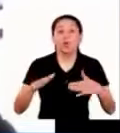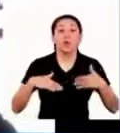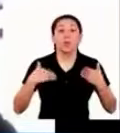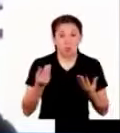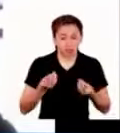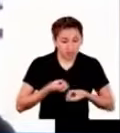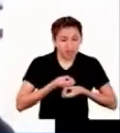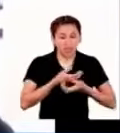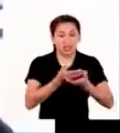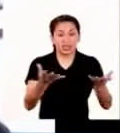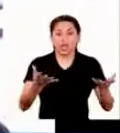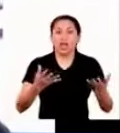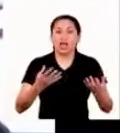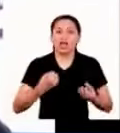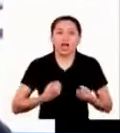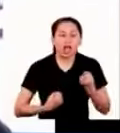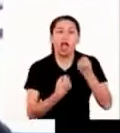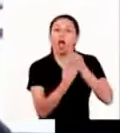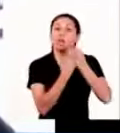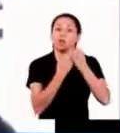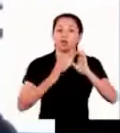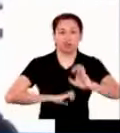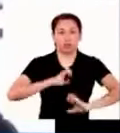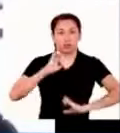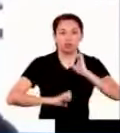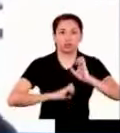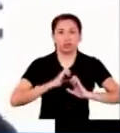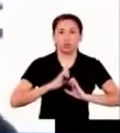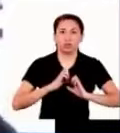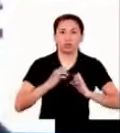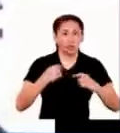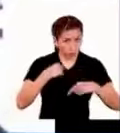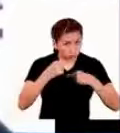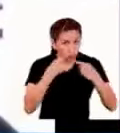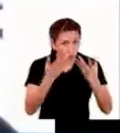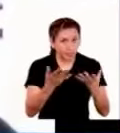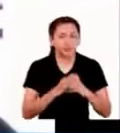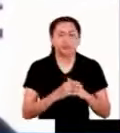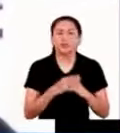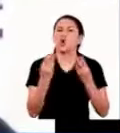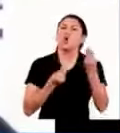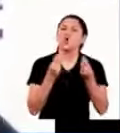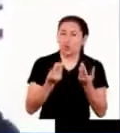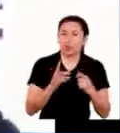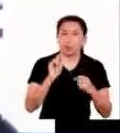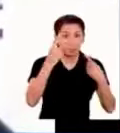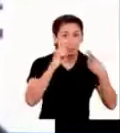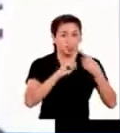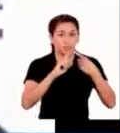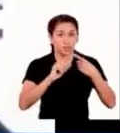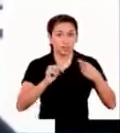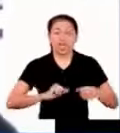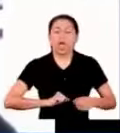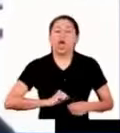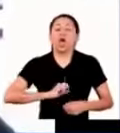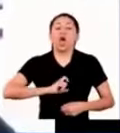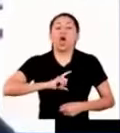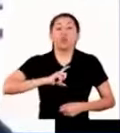brindarles soporte emocional les cuento cómo hacerlo primero autoestima